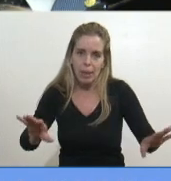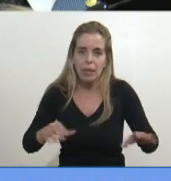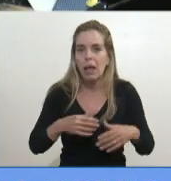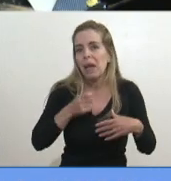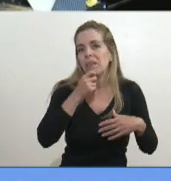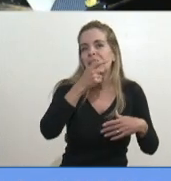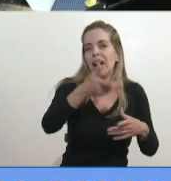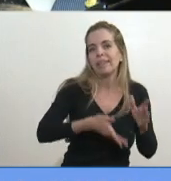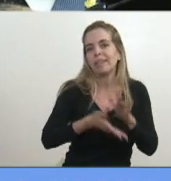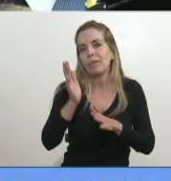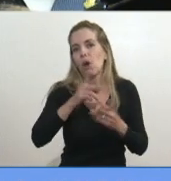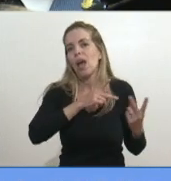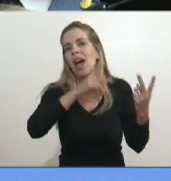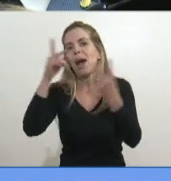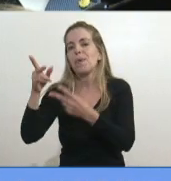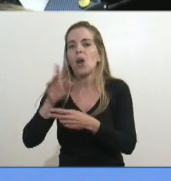me voy, me vacuno,